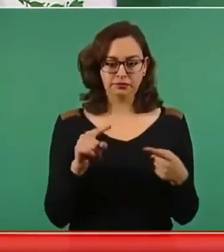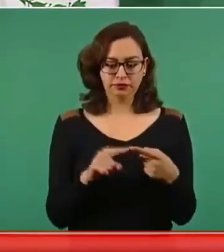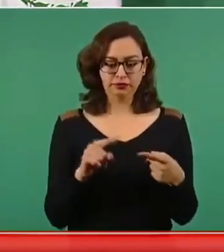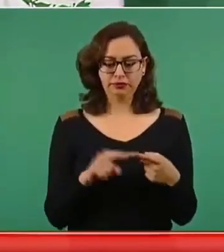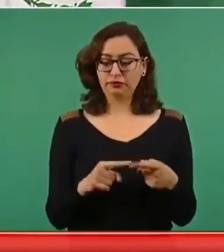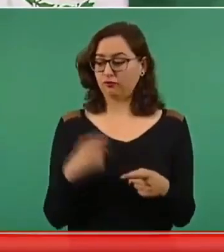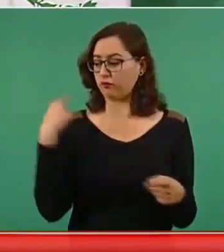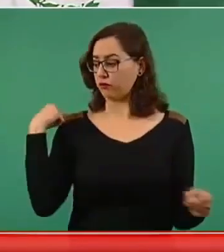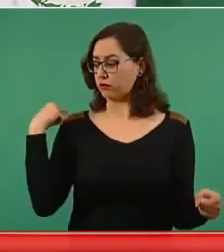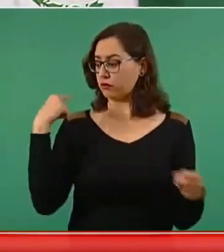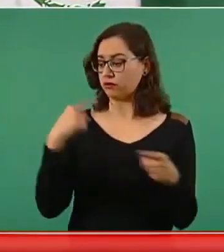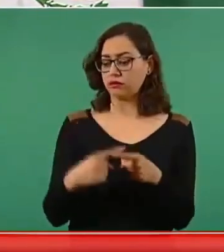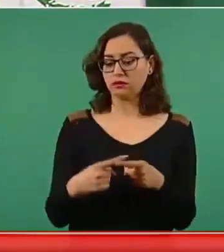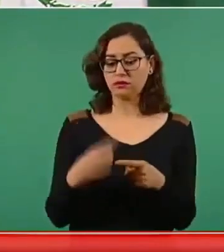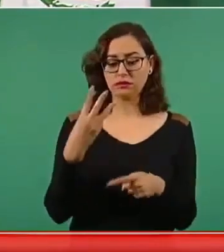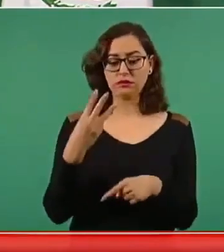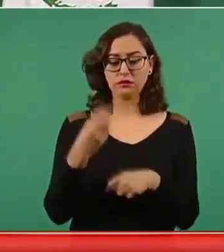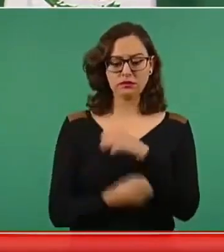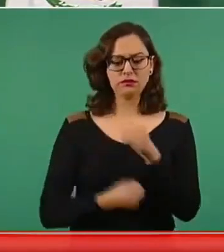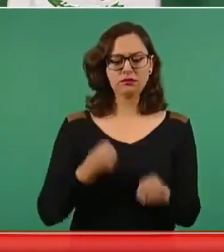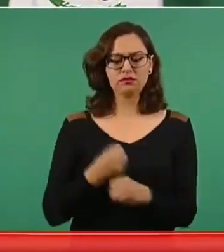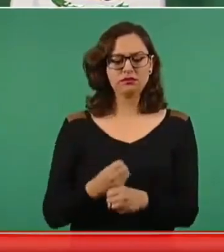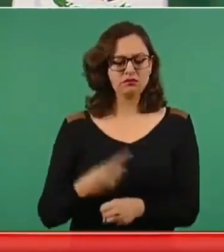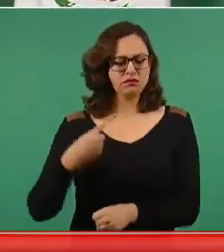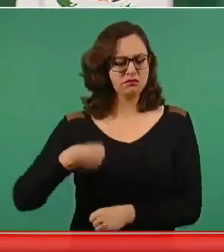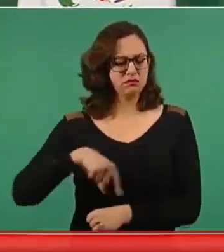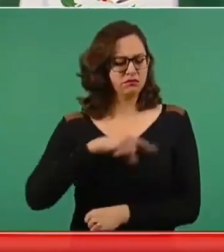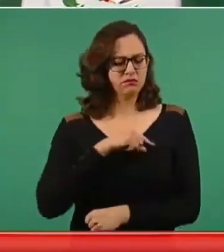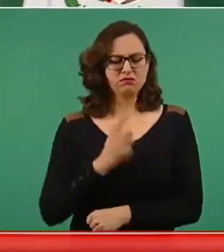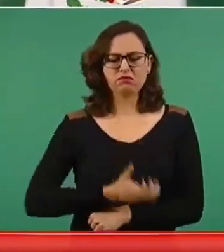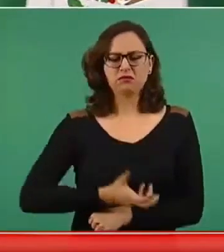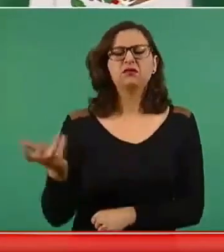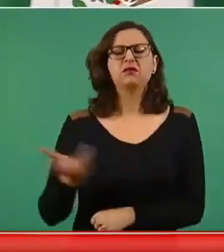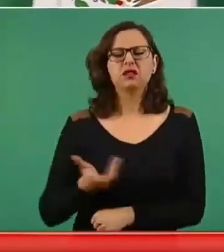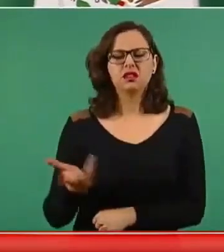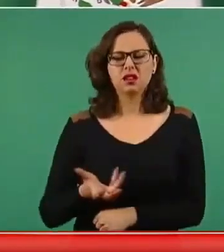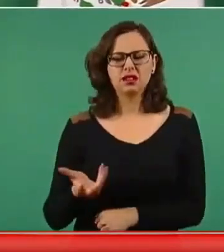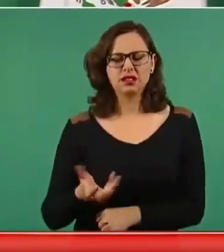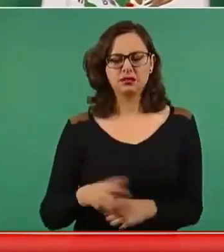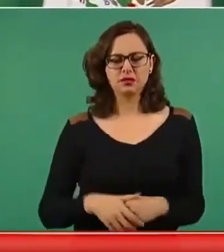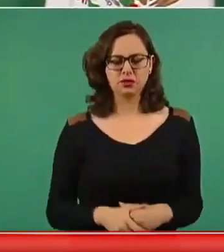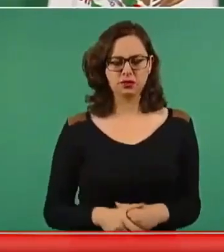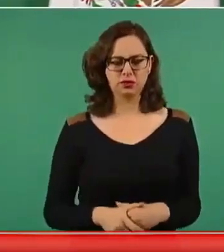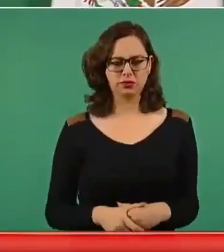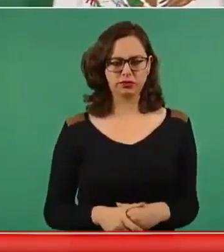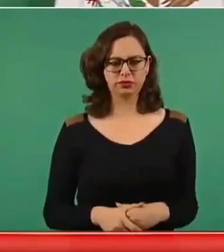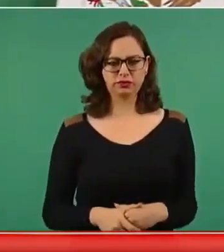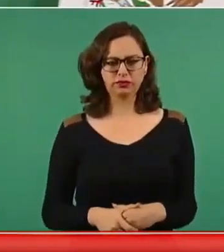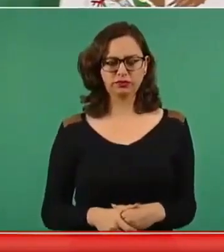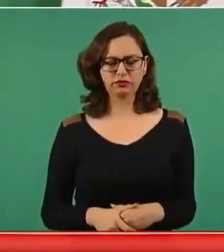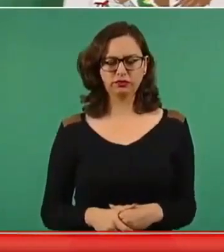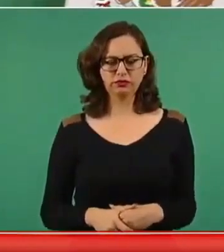hasta ahora? ¿Qué se ha hecho?